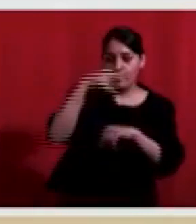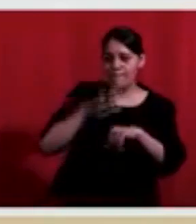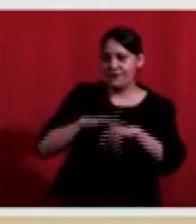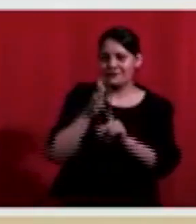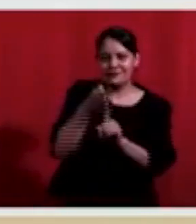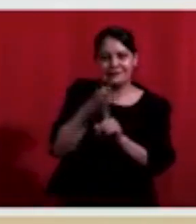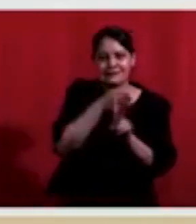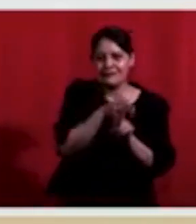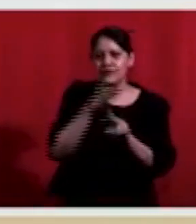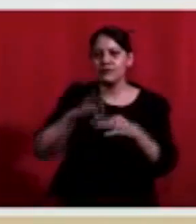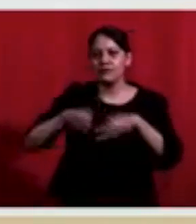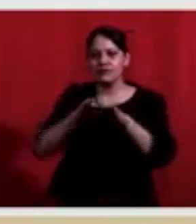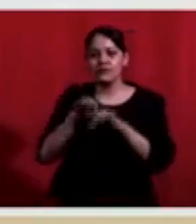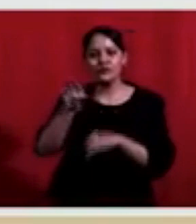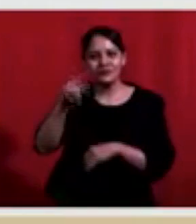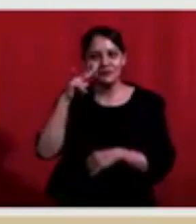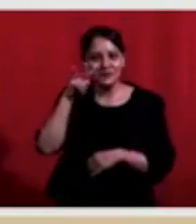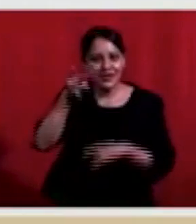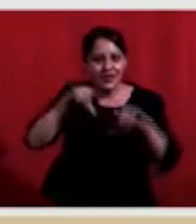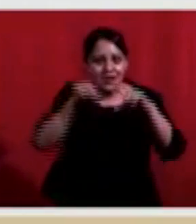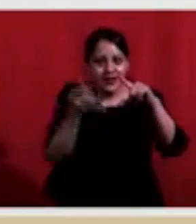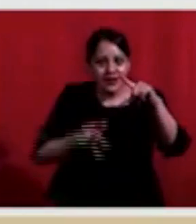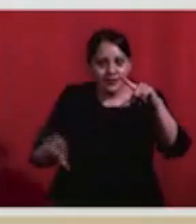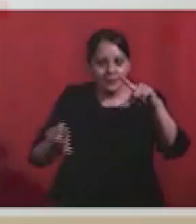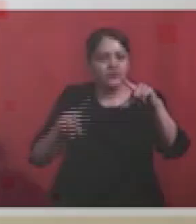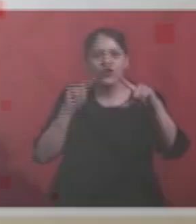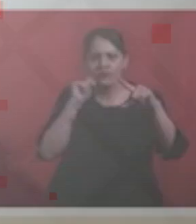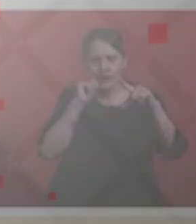Leticia Silva, RTV, Más Noticias.